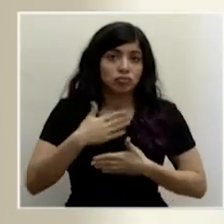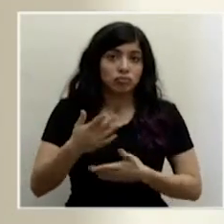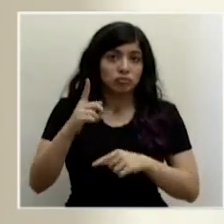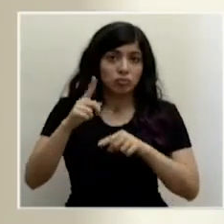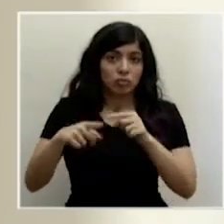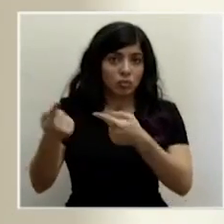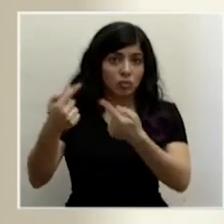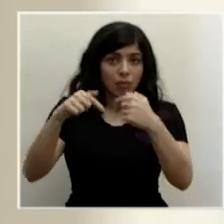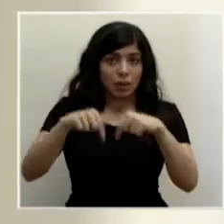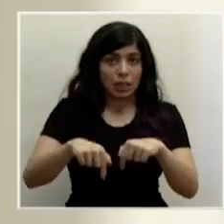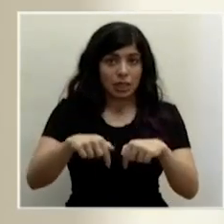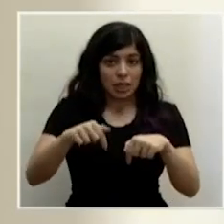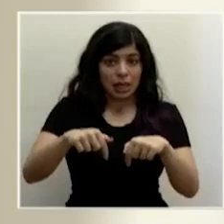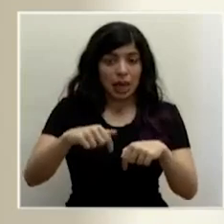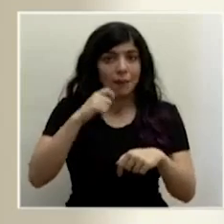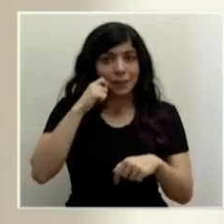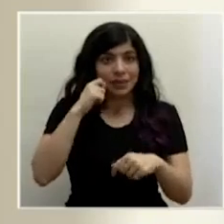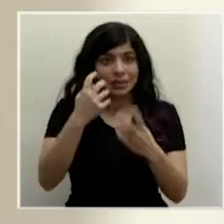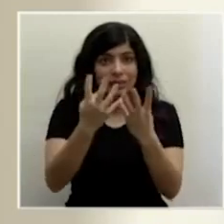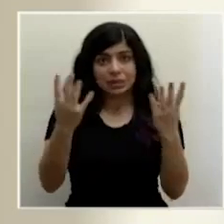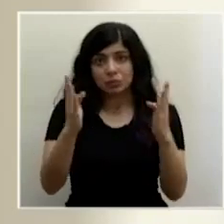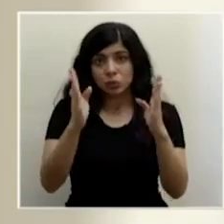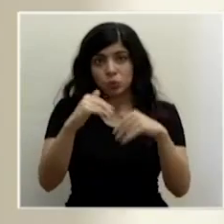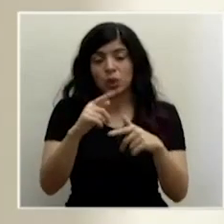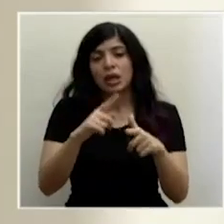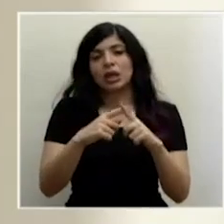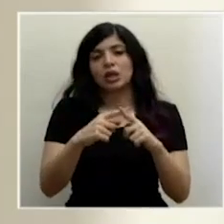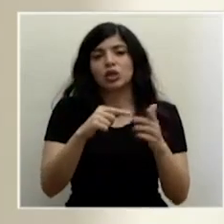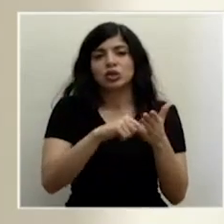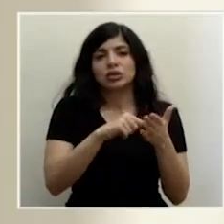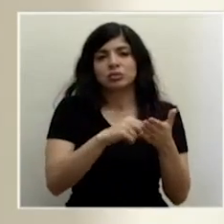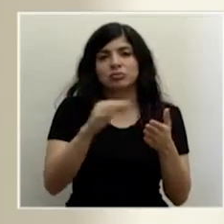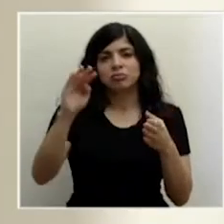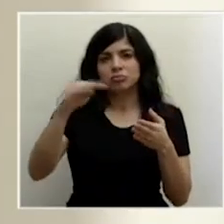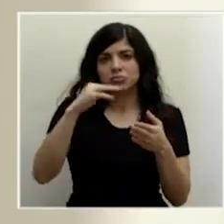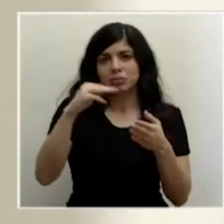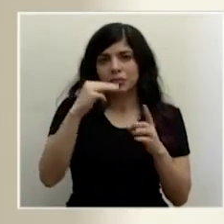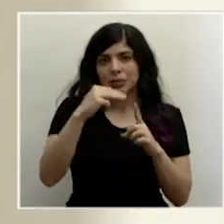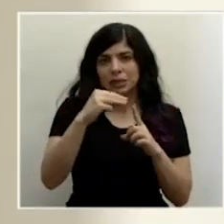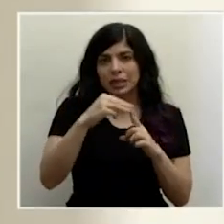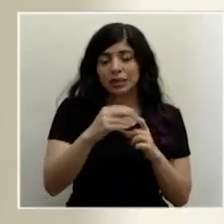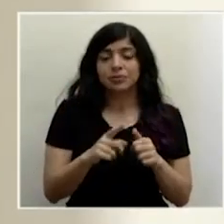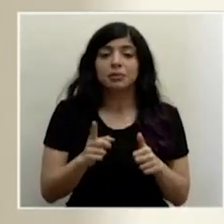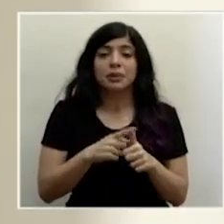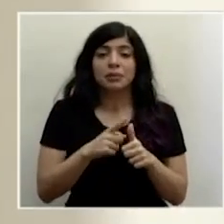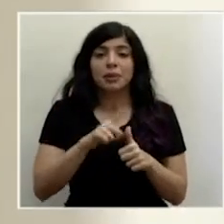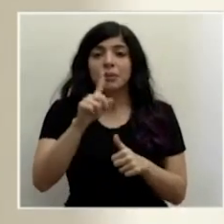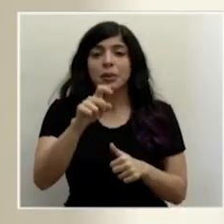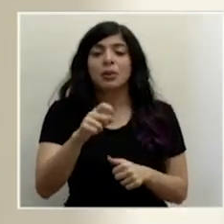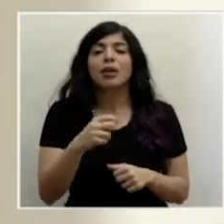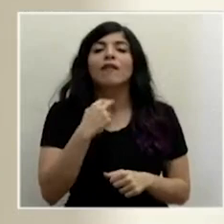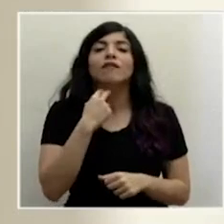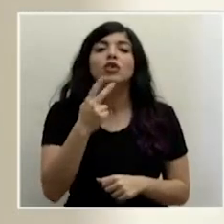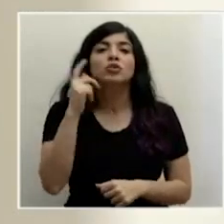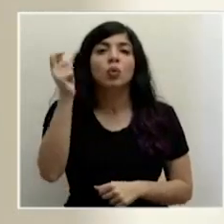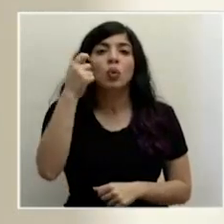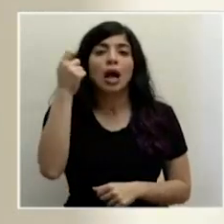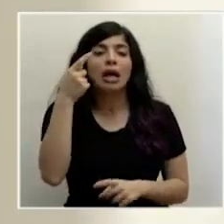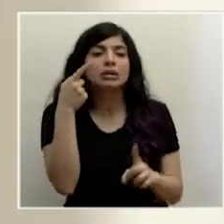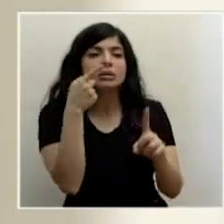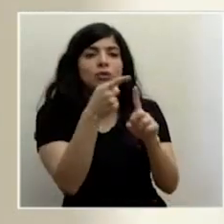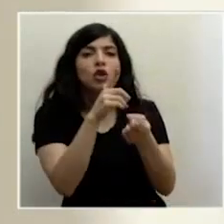para participar de forma presencial en la conferencia de prensa. Iniciamos con la voz de Guanacaste para el doctor Mario Ruiz.